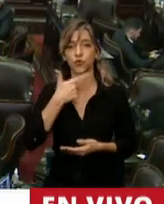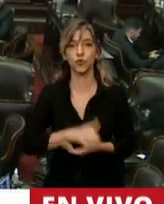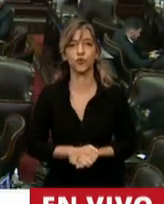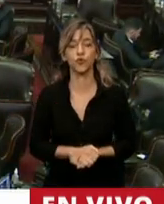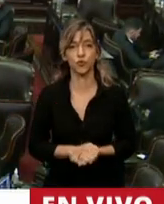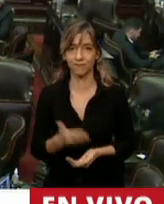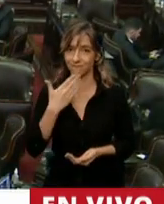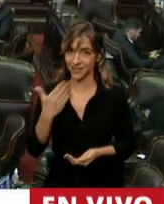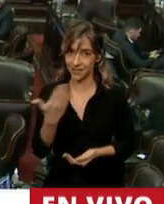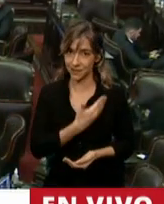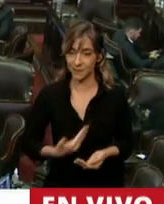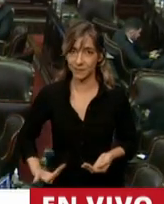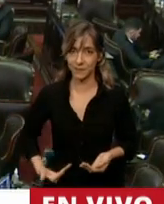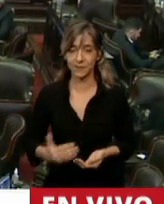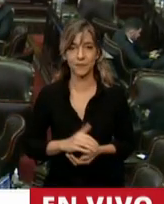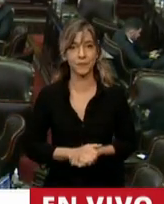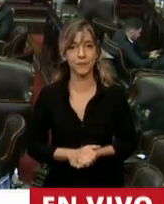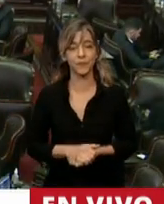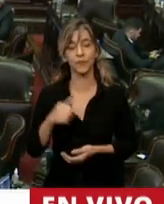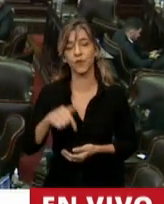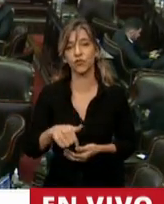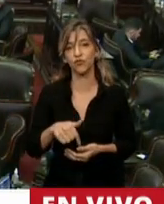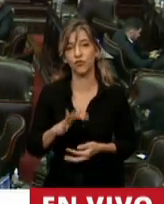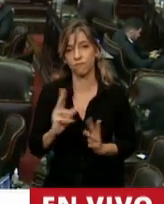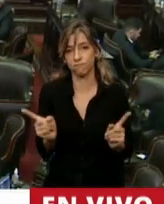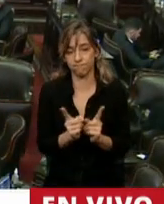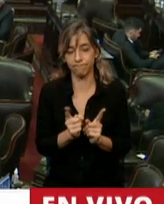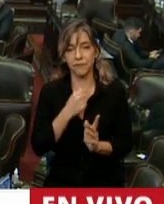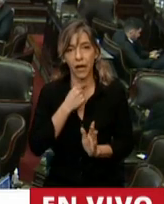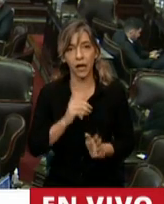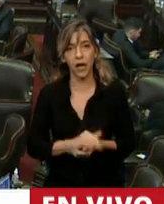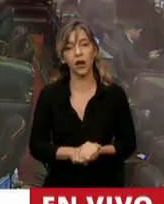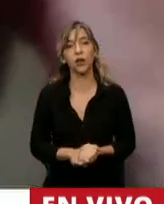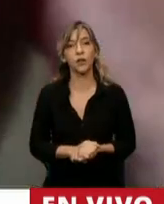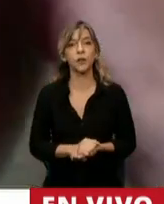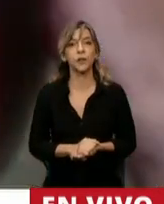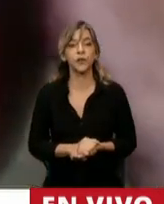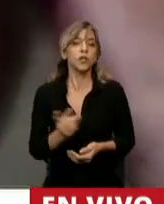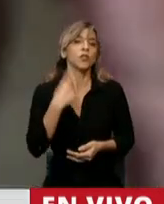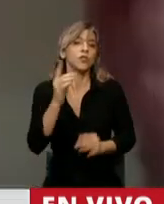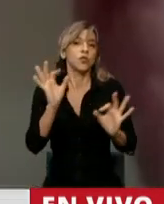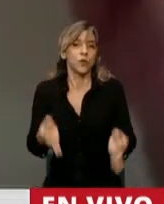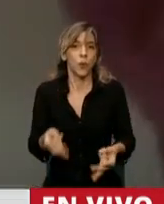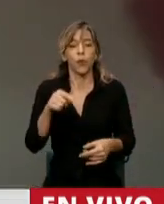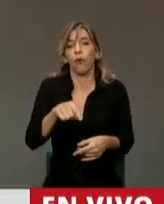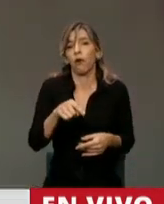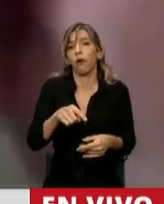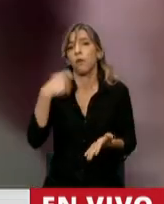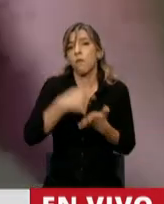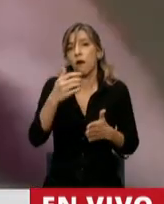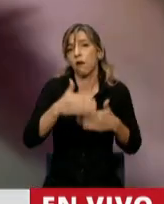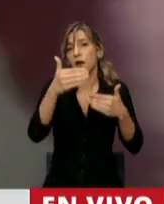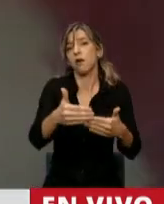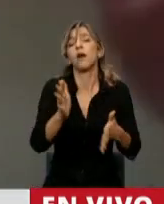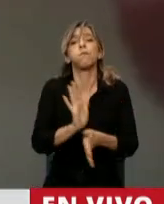Muchas gracias, señor presidente. Tratando de ser breve, bueno, claramente una moratoria no es más que la aceptación por parte del